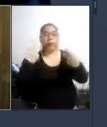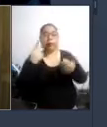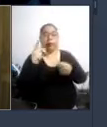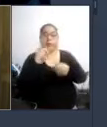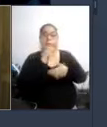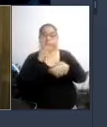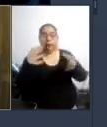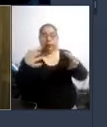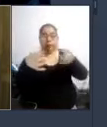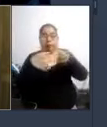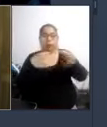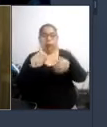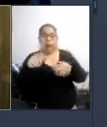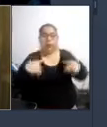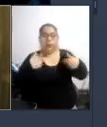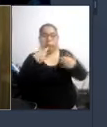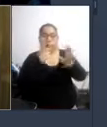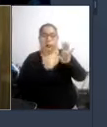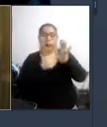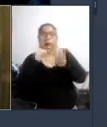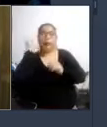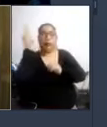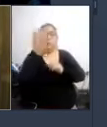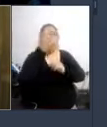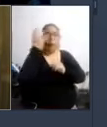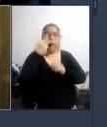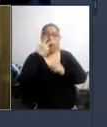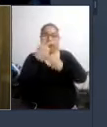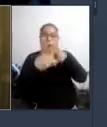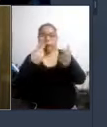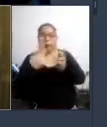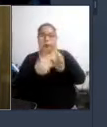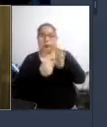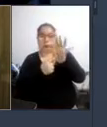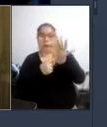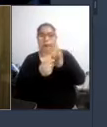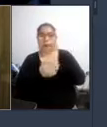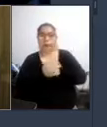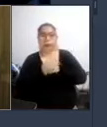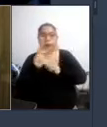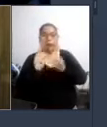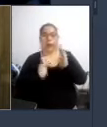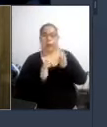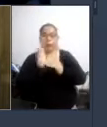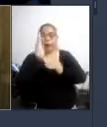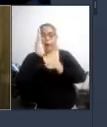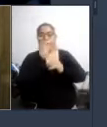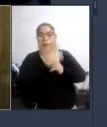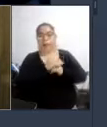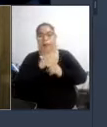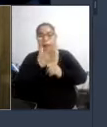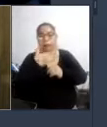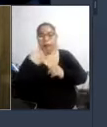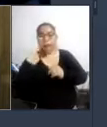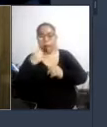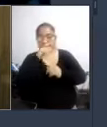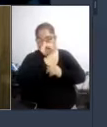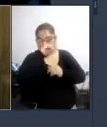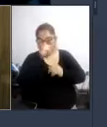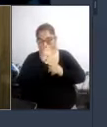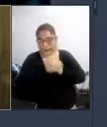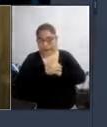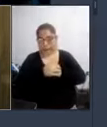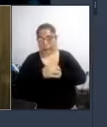que puede mostrar al mundo que se puede mostrar al mundo como desarrollada moderna accesible e